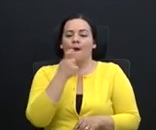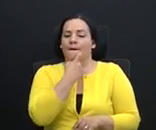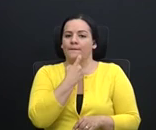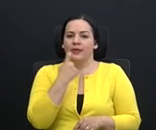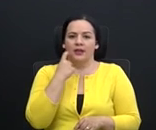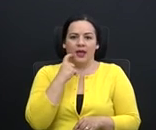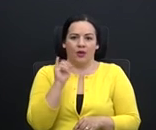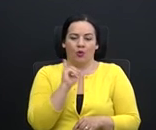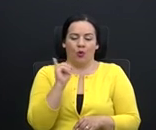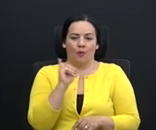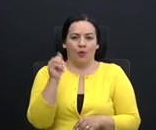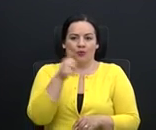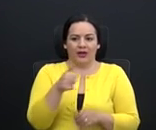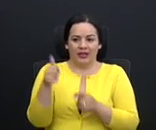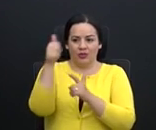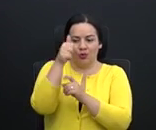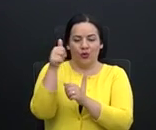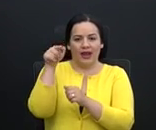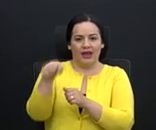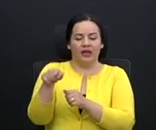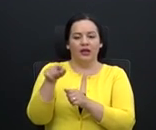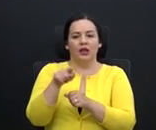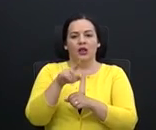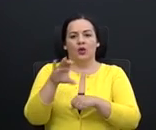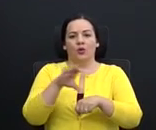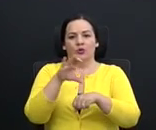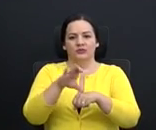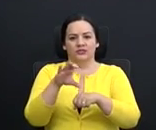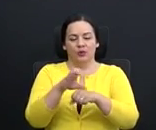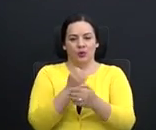Consejo Económico, sí se encuentra presente en las decisiones del COE. Gracias.